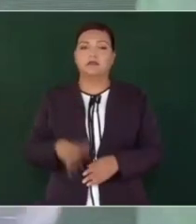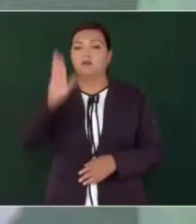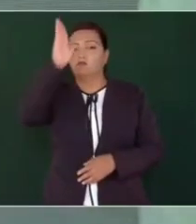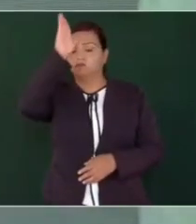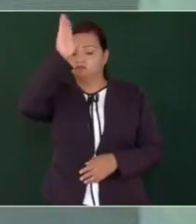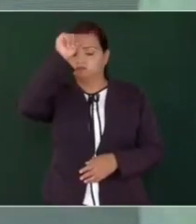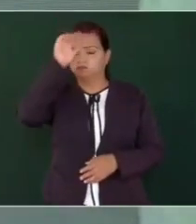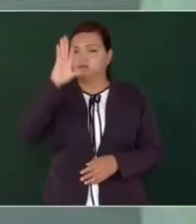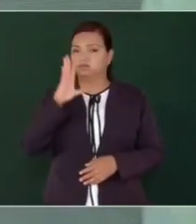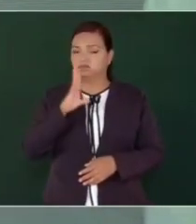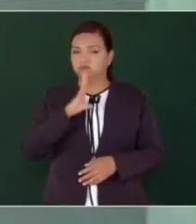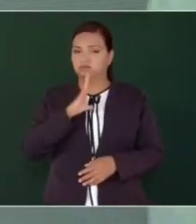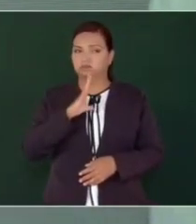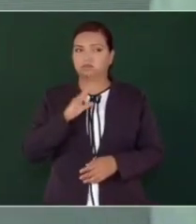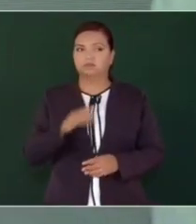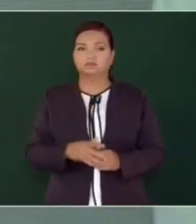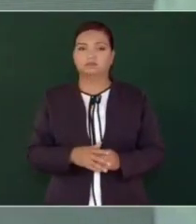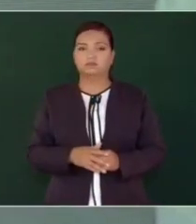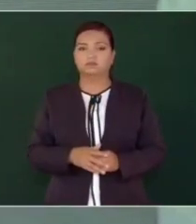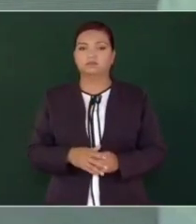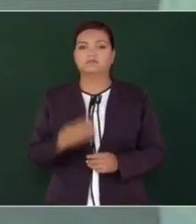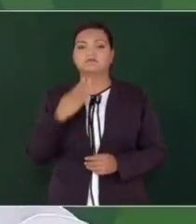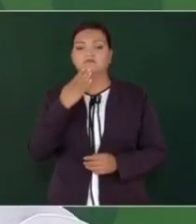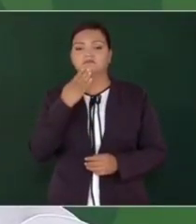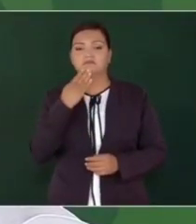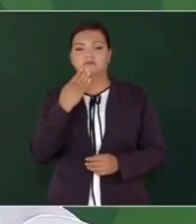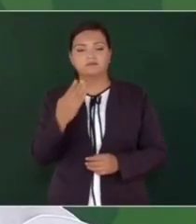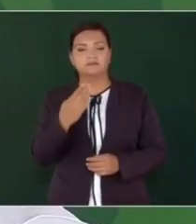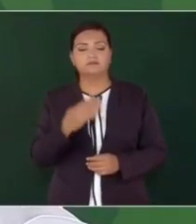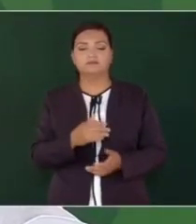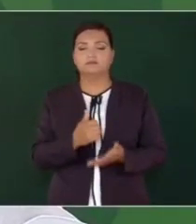muy favorable.